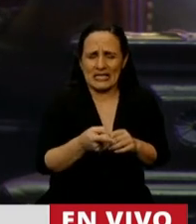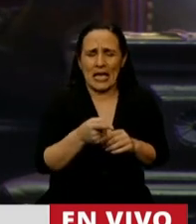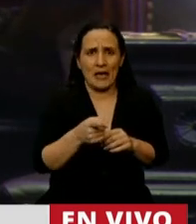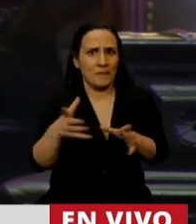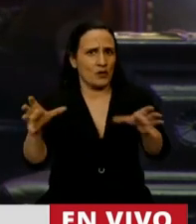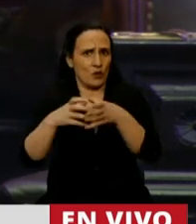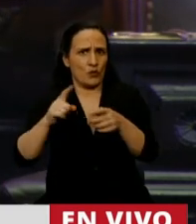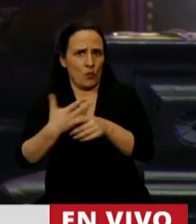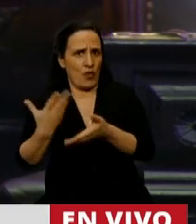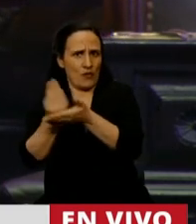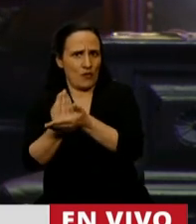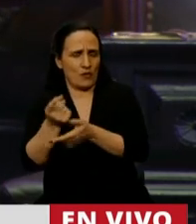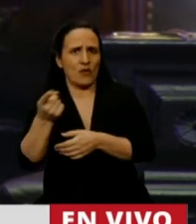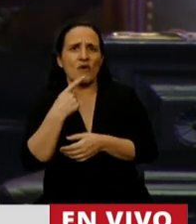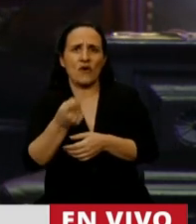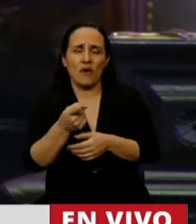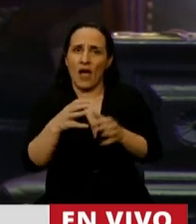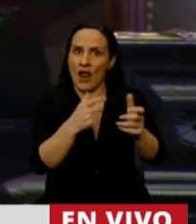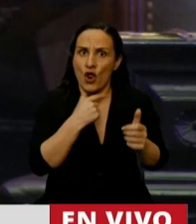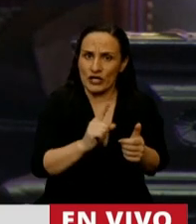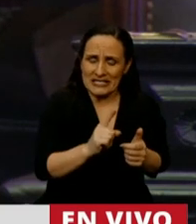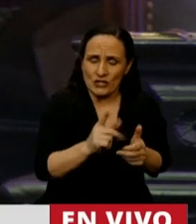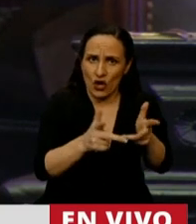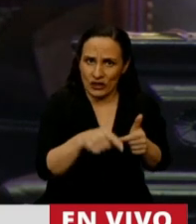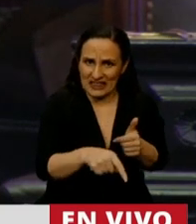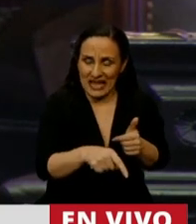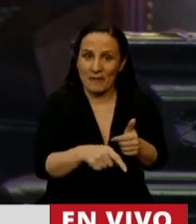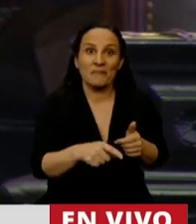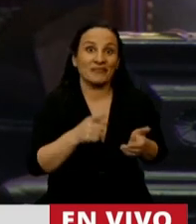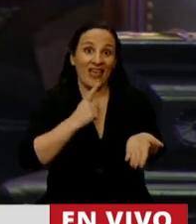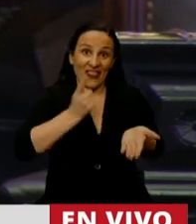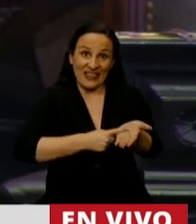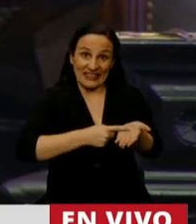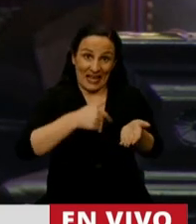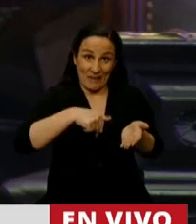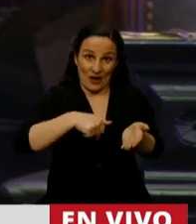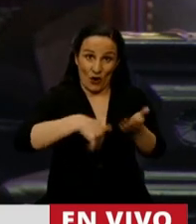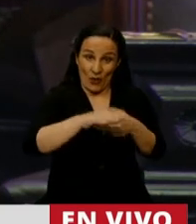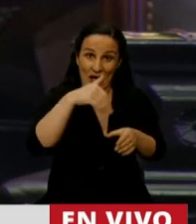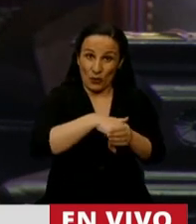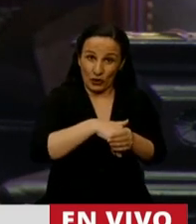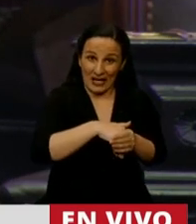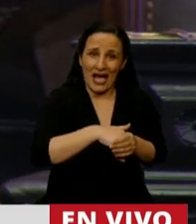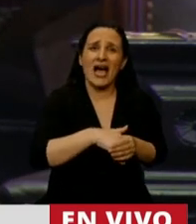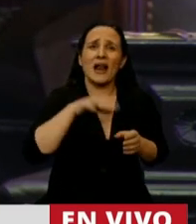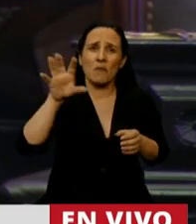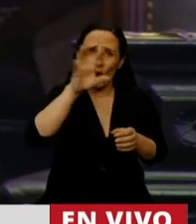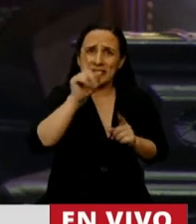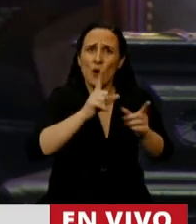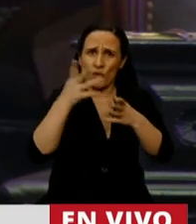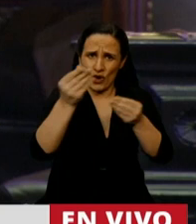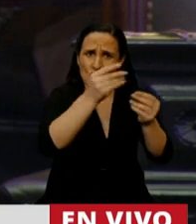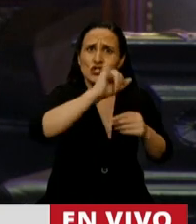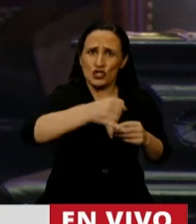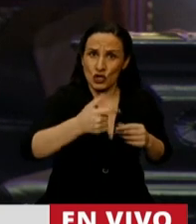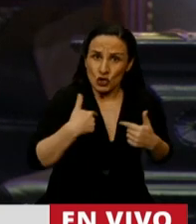desde el oficialismo tratar esta cuestión, en este dictamen que estamos votando hoy, hay auxilios a otras provincias, los cuales